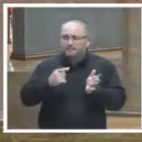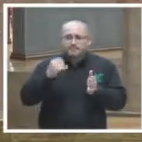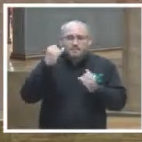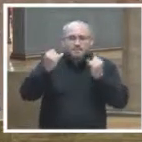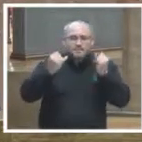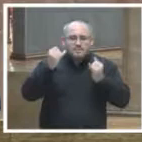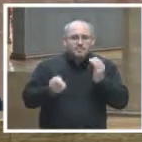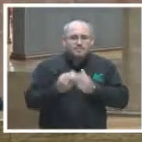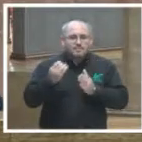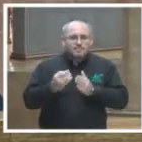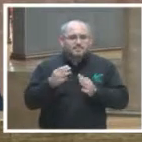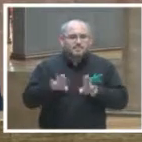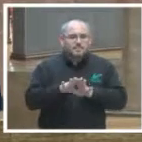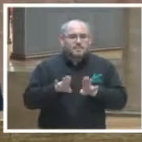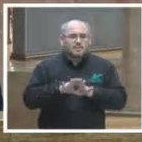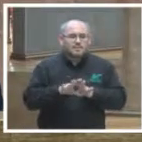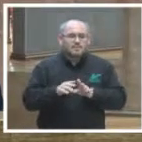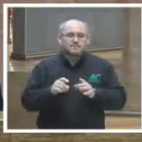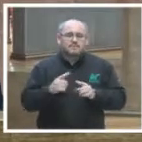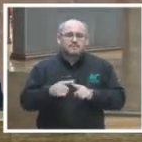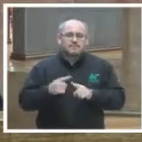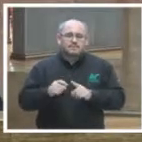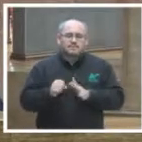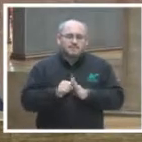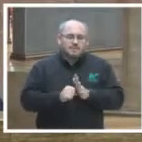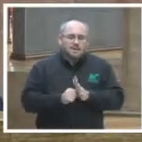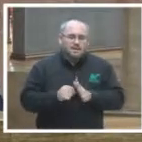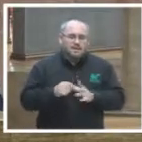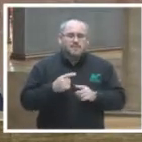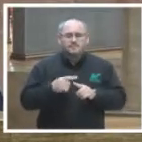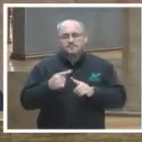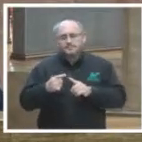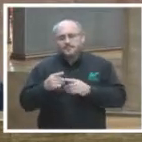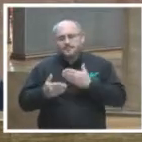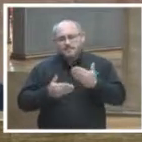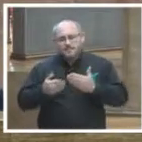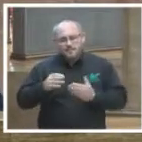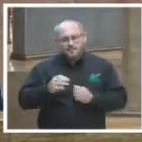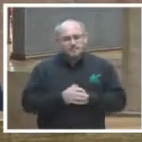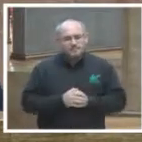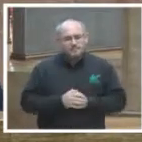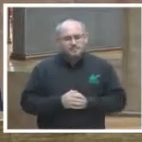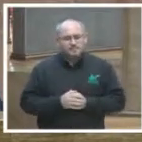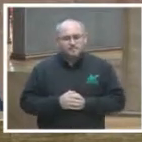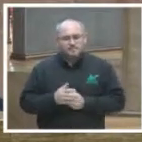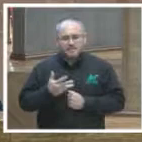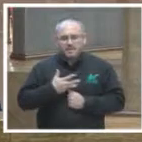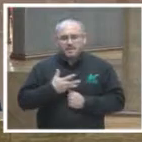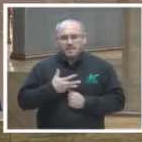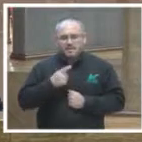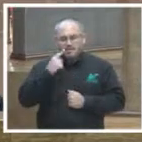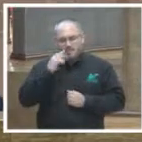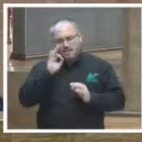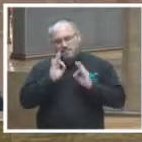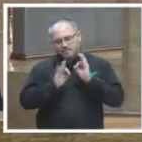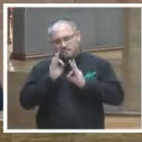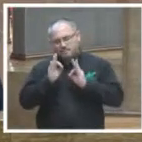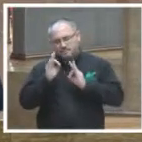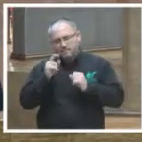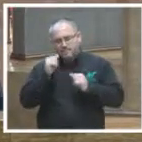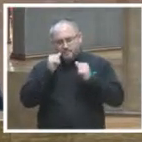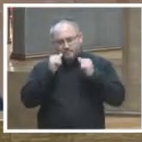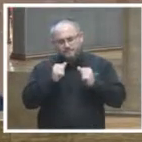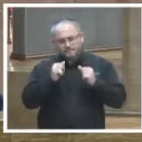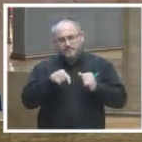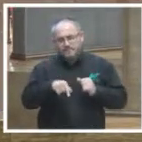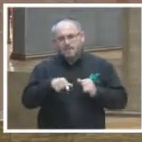innovación e implementación de sistemas, servicios y métodos que atiendan adecuadamente las necesidades de la